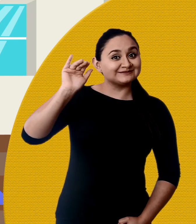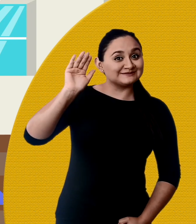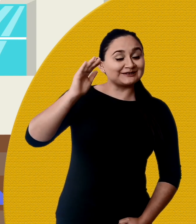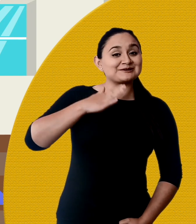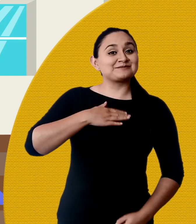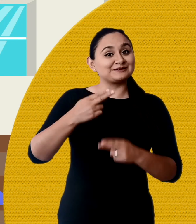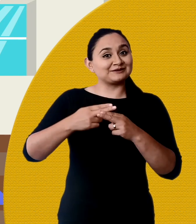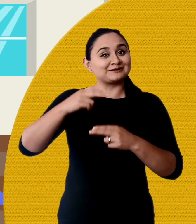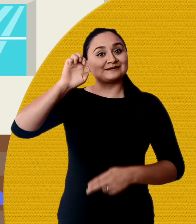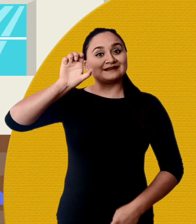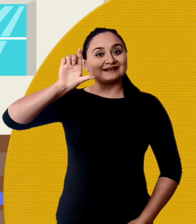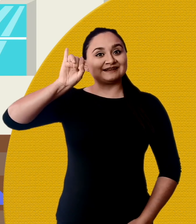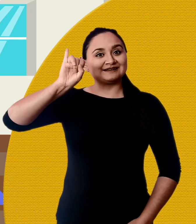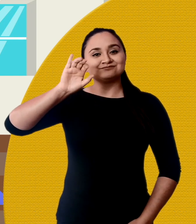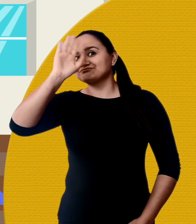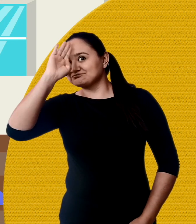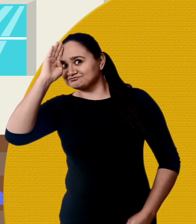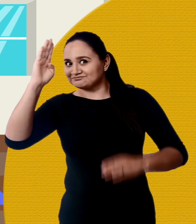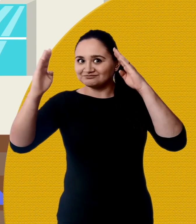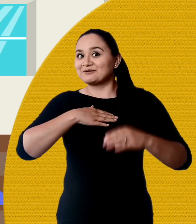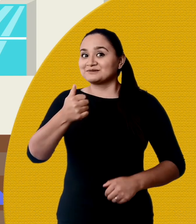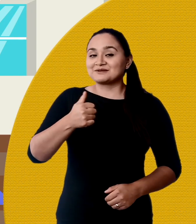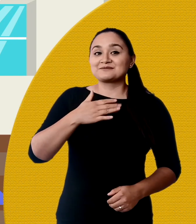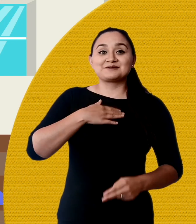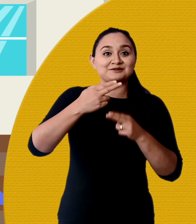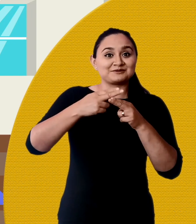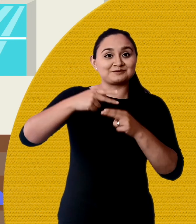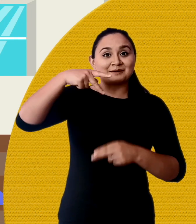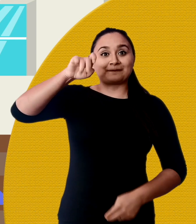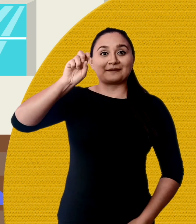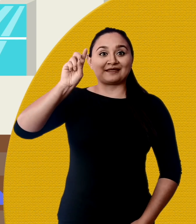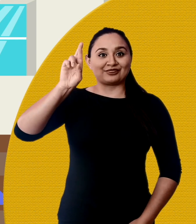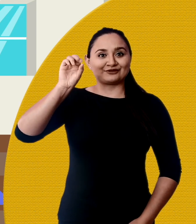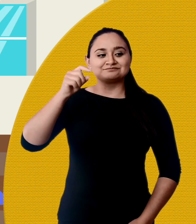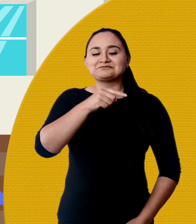¡Hola! Yo soy Eli. ¿Cómo están ustedes? Yo soy Pedro.